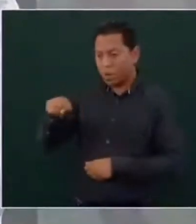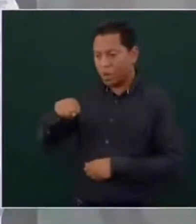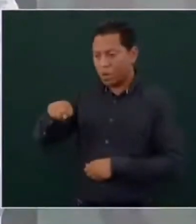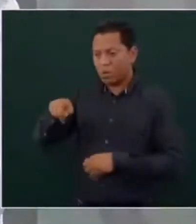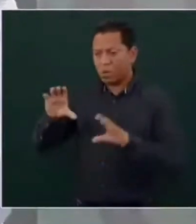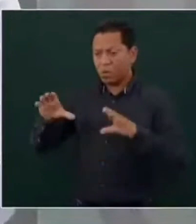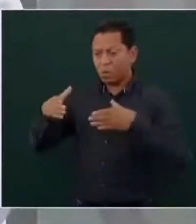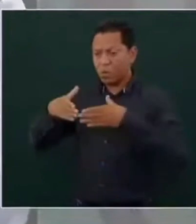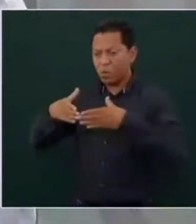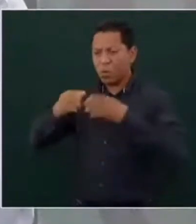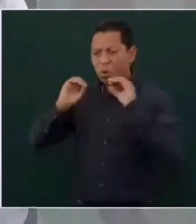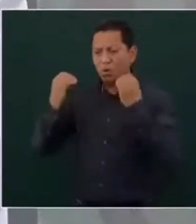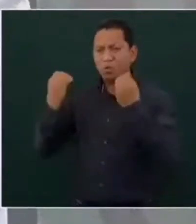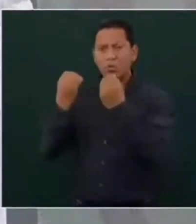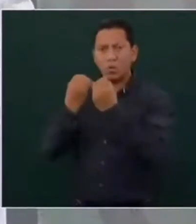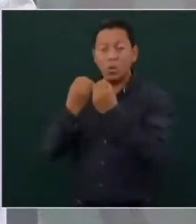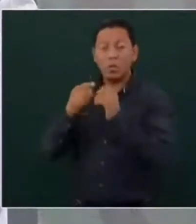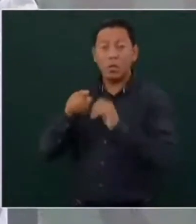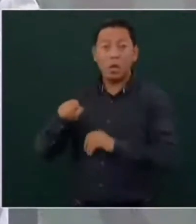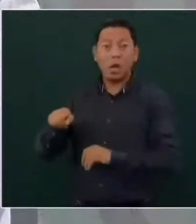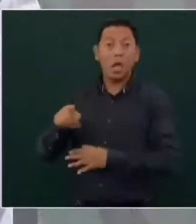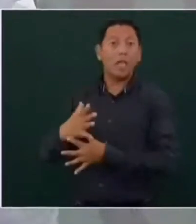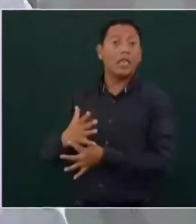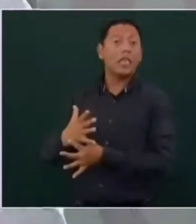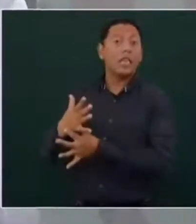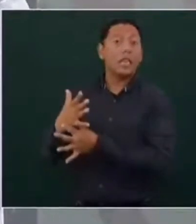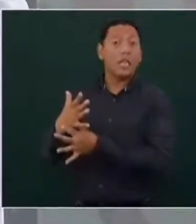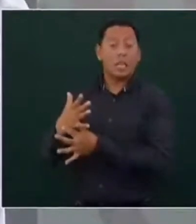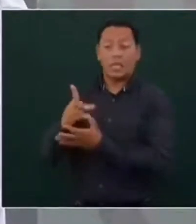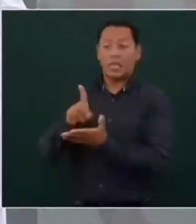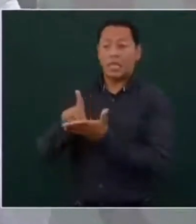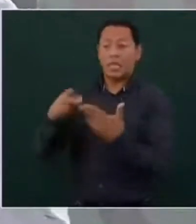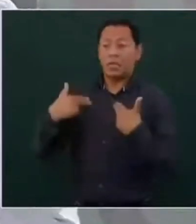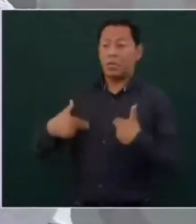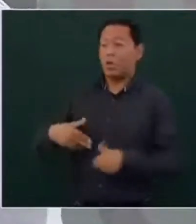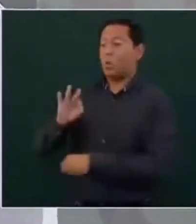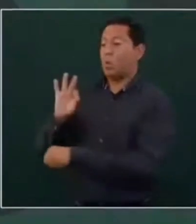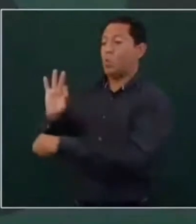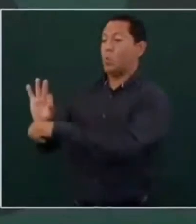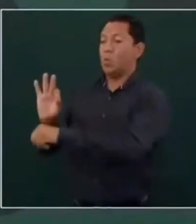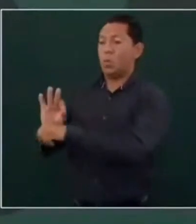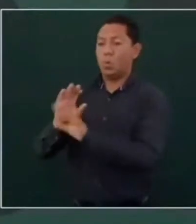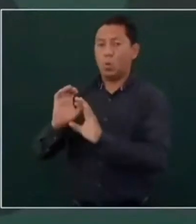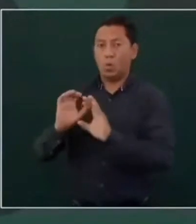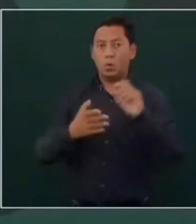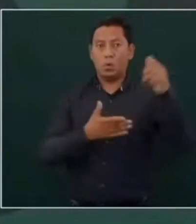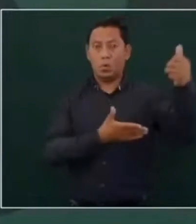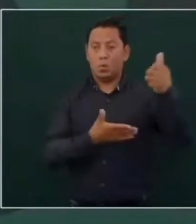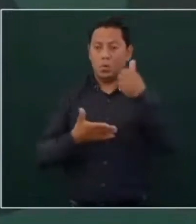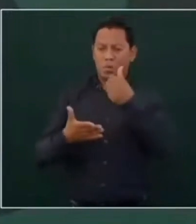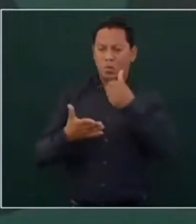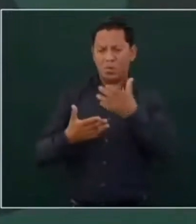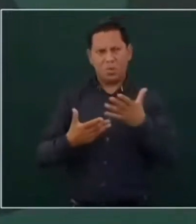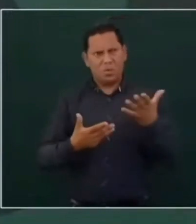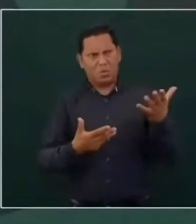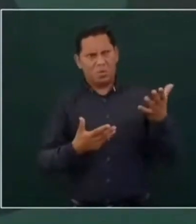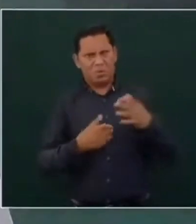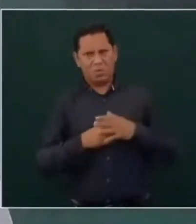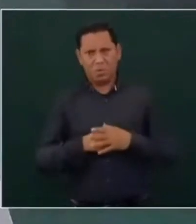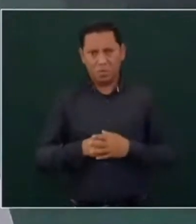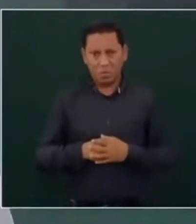entonces nosotros no somos iguales y si hay